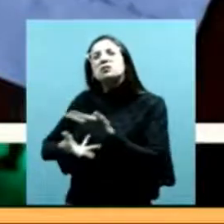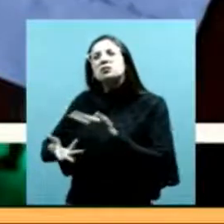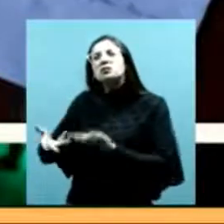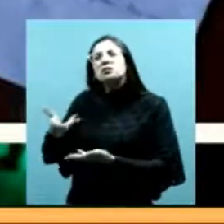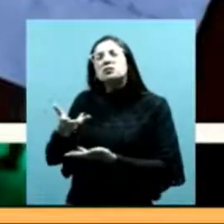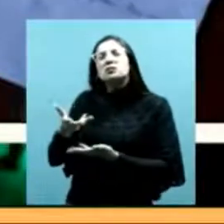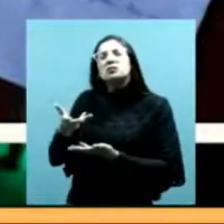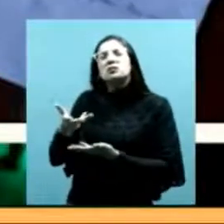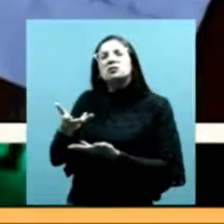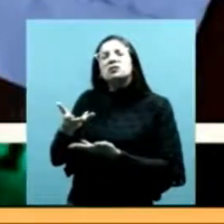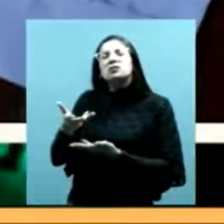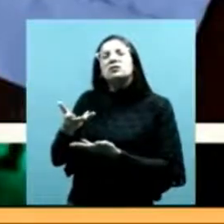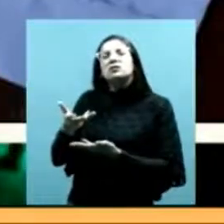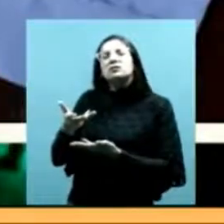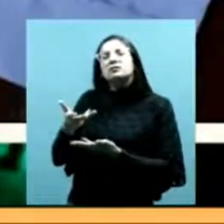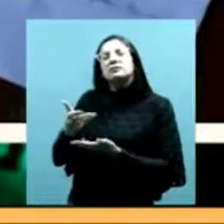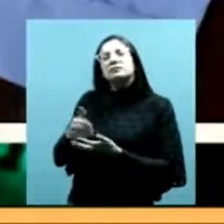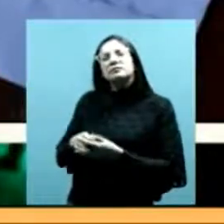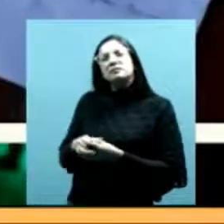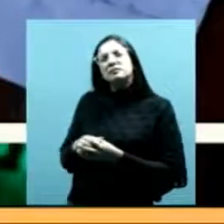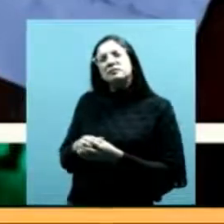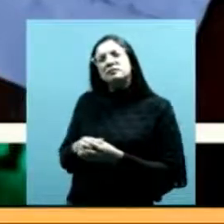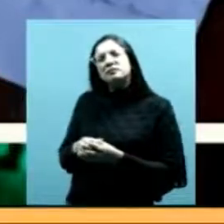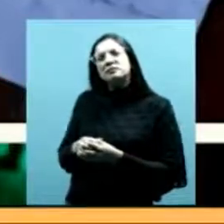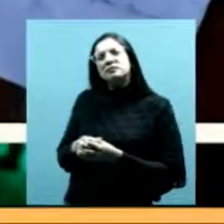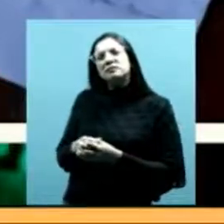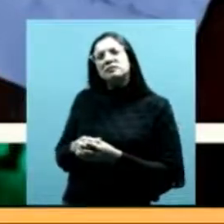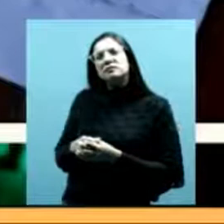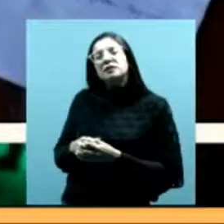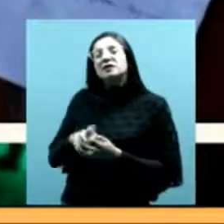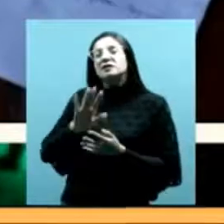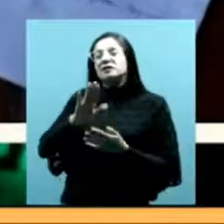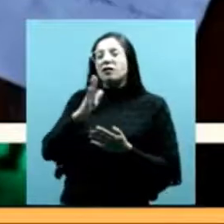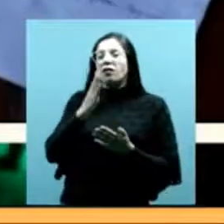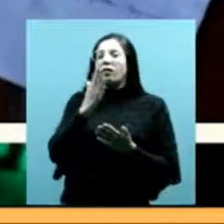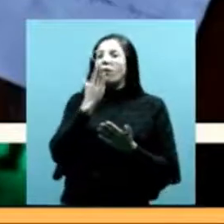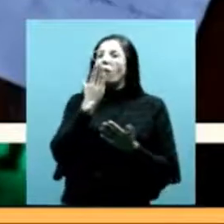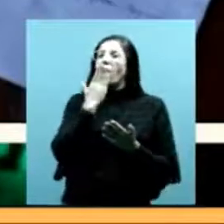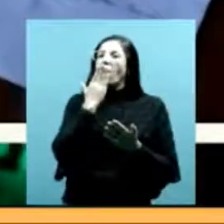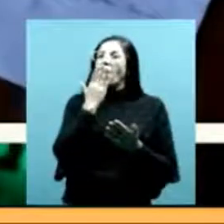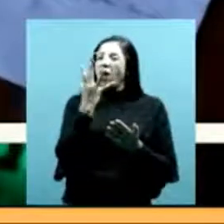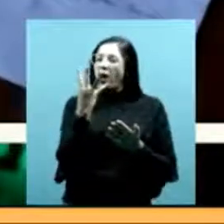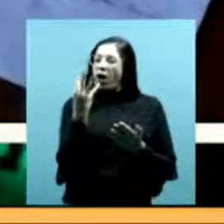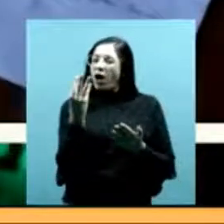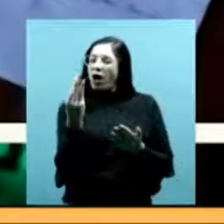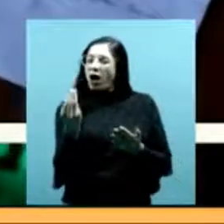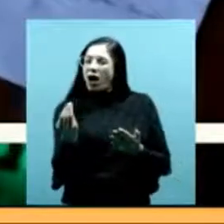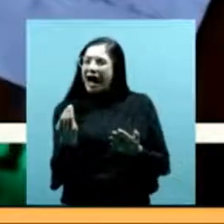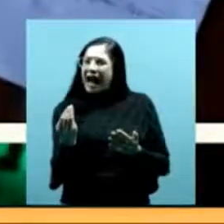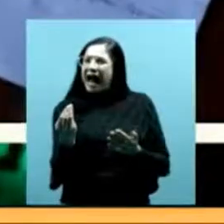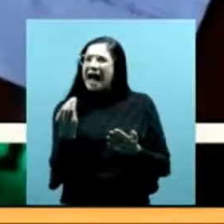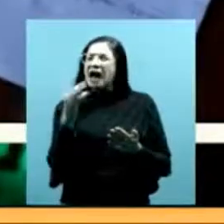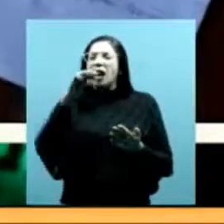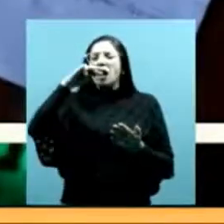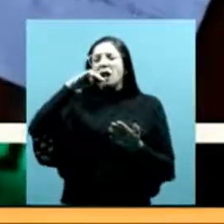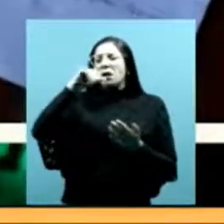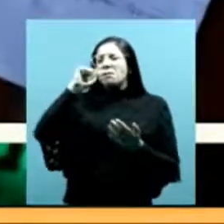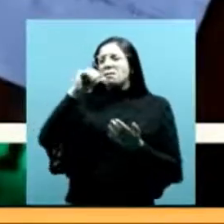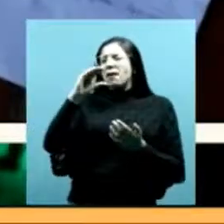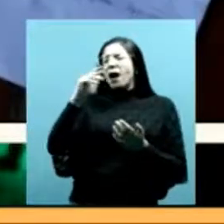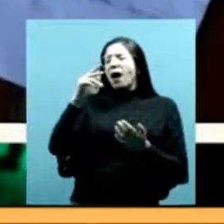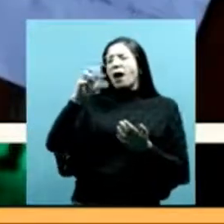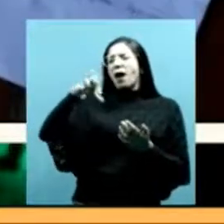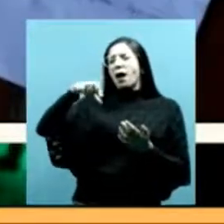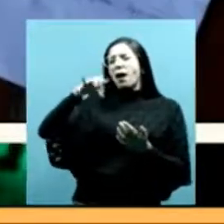tiempito atrás que vino un muchacho mapuche a casa a trabajar estas actas porque tenemos muchas de ellas digitalizadas a